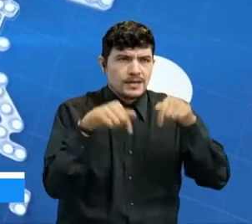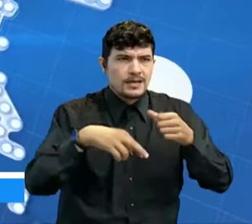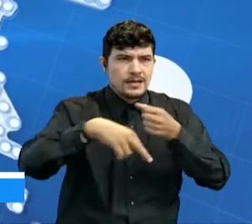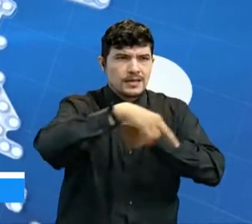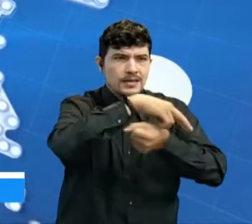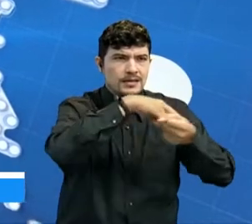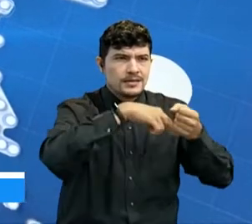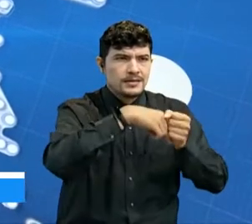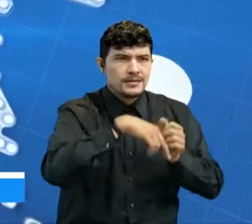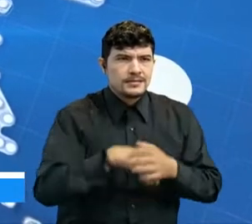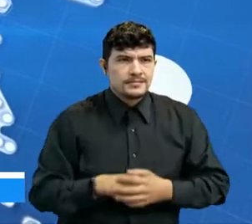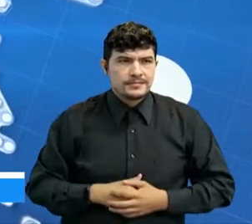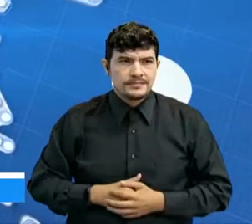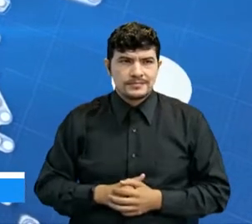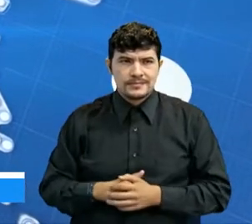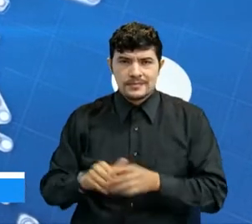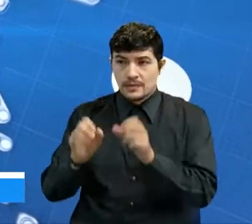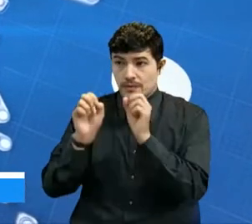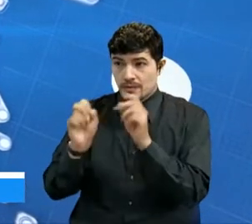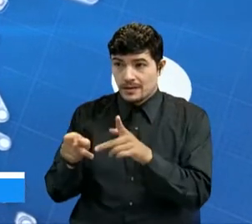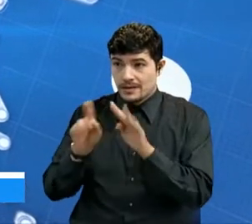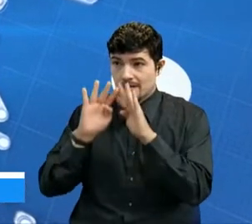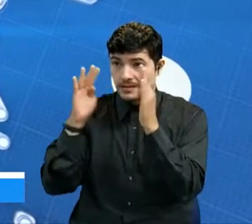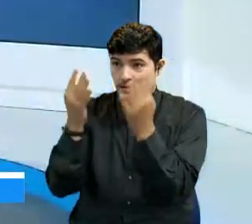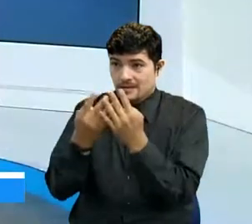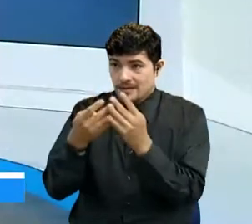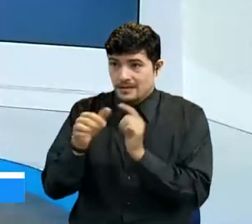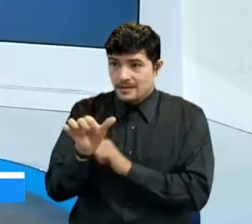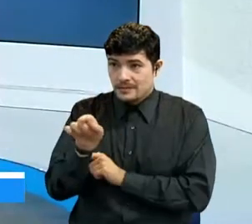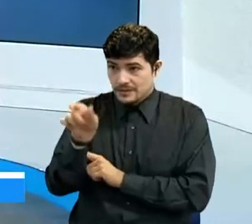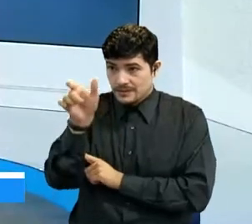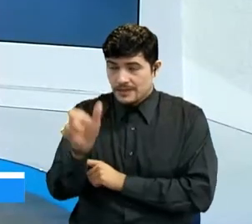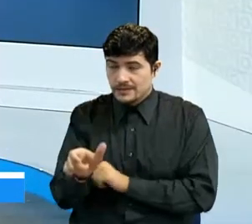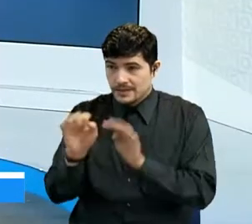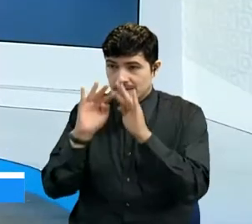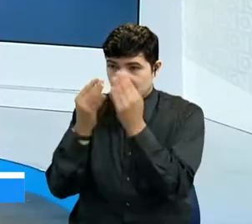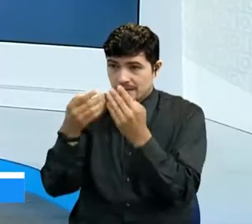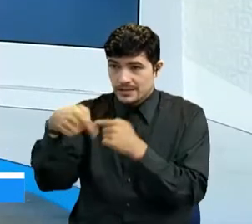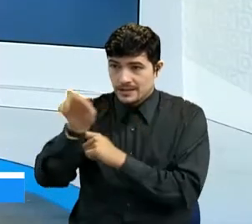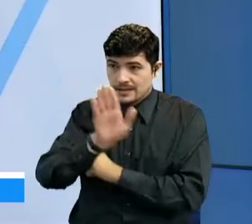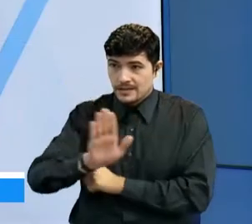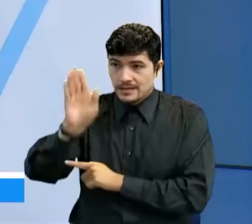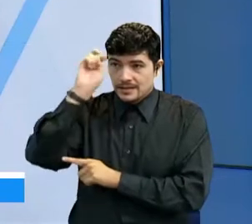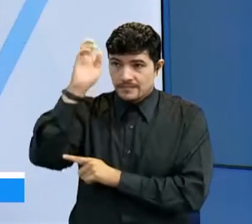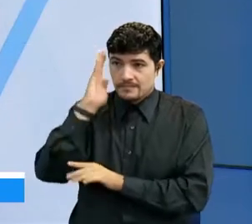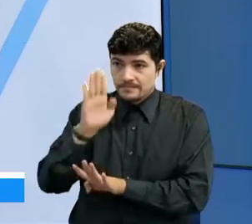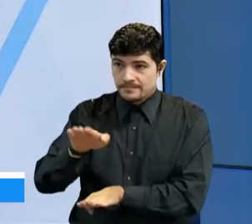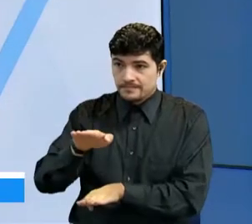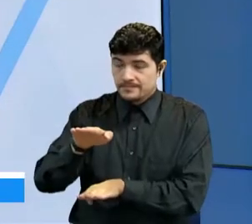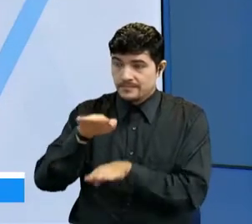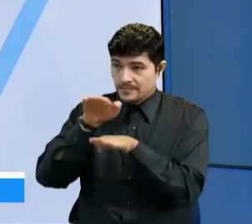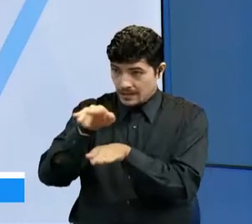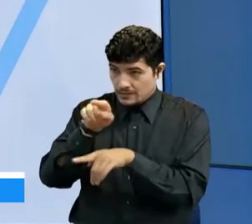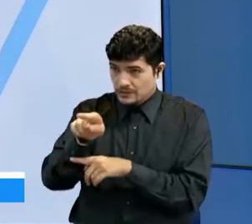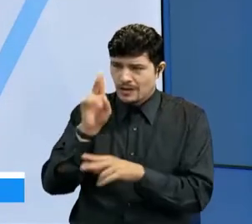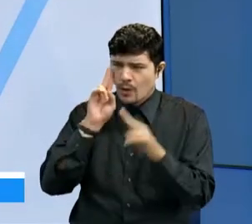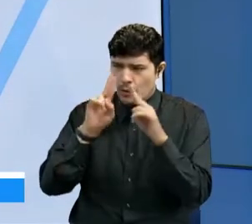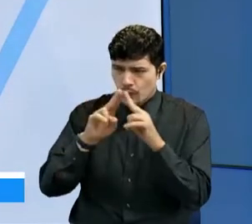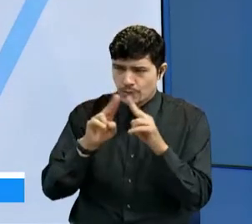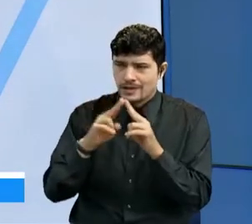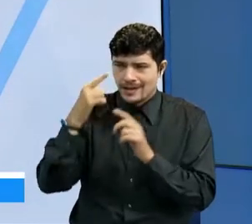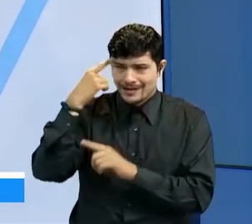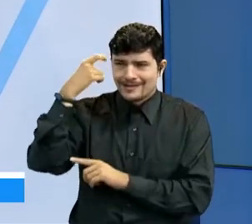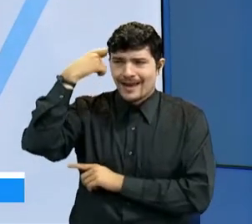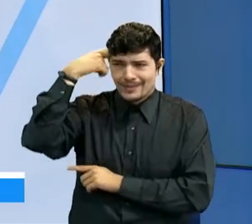Muy bien, senadora, sin lugar a dudas, pues, usted como senadora norte-santandereana tiene conocimiento de los diferentes retos que tiene el